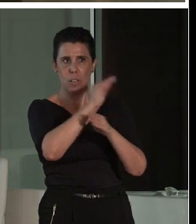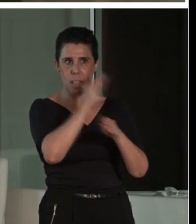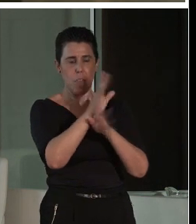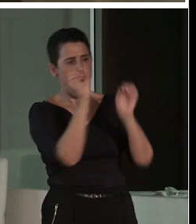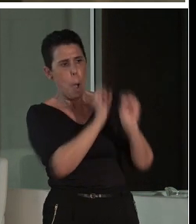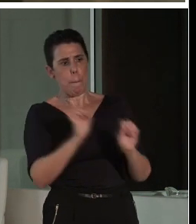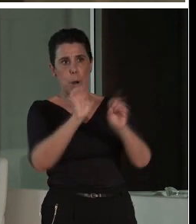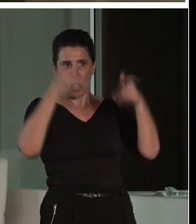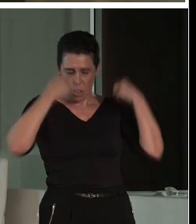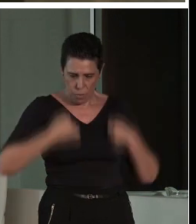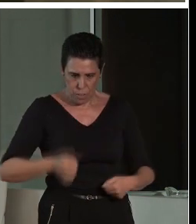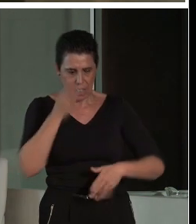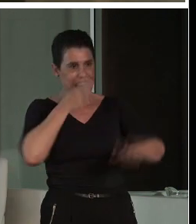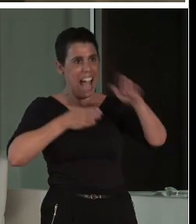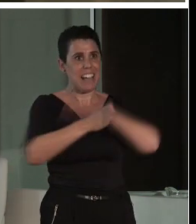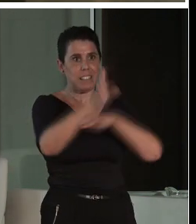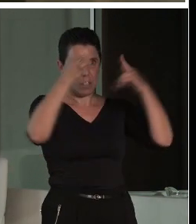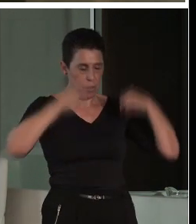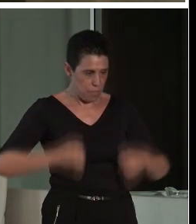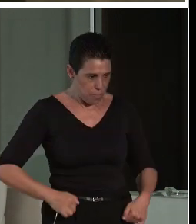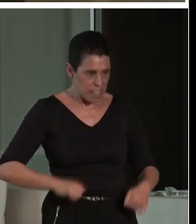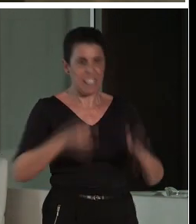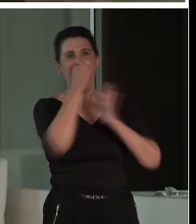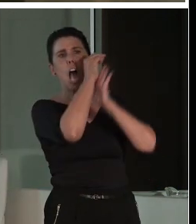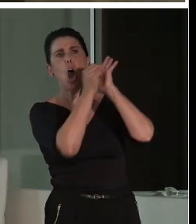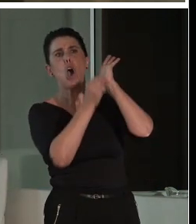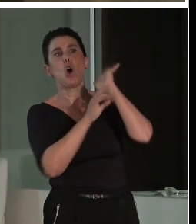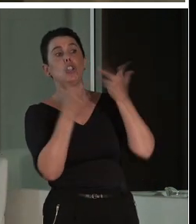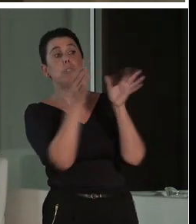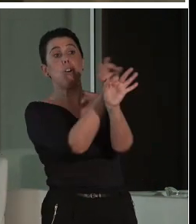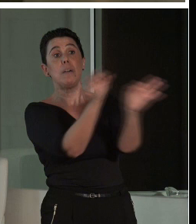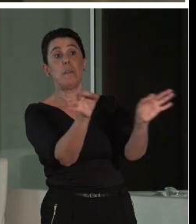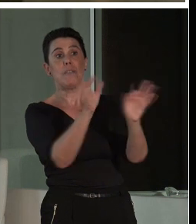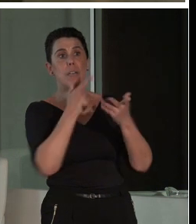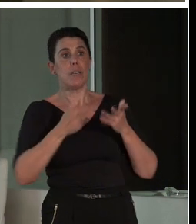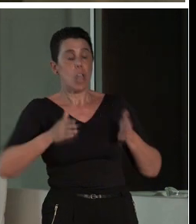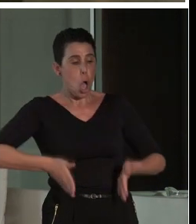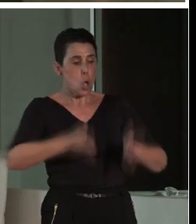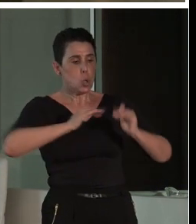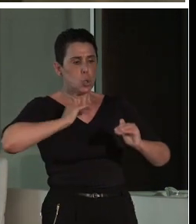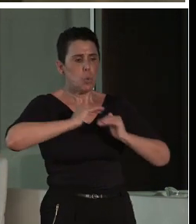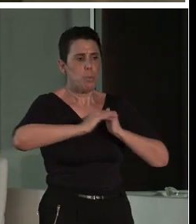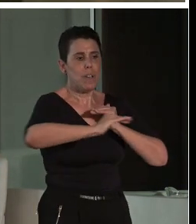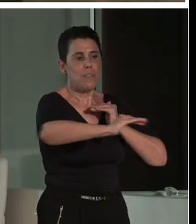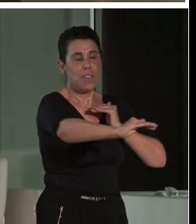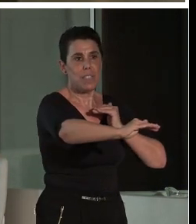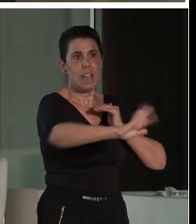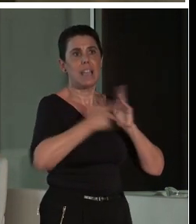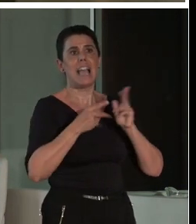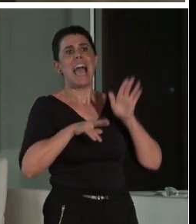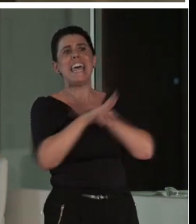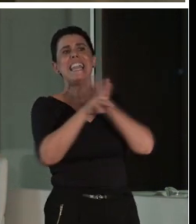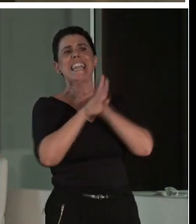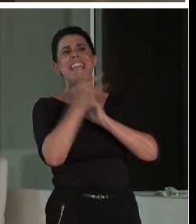accesibilidad física, condiciones de perfección, superficie de encaminamiento, recursos museográficos,